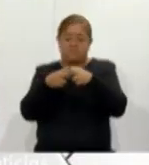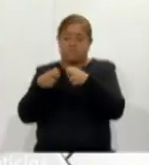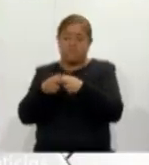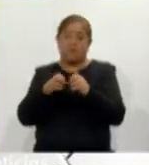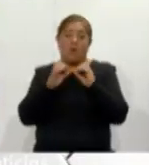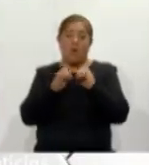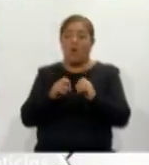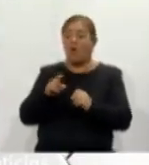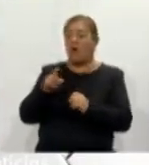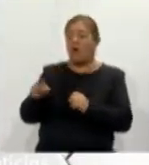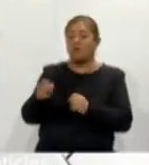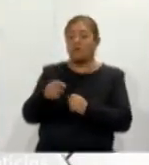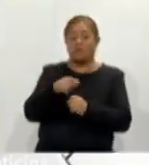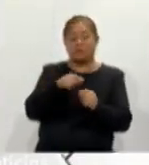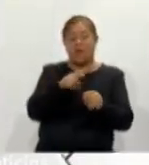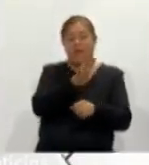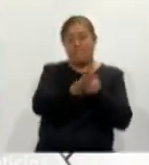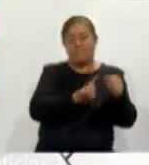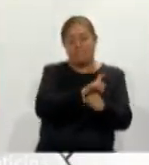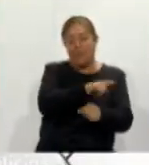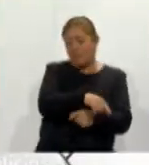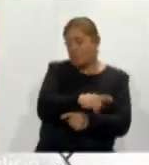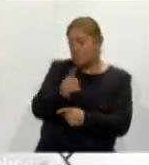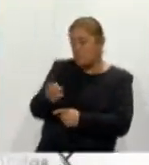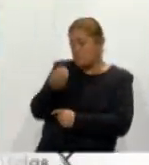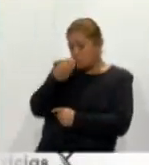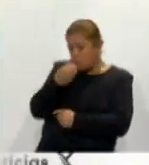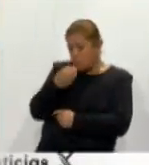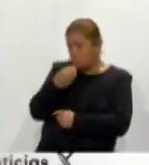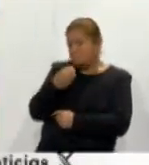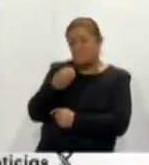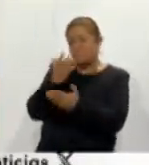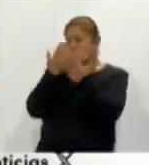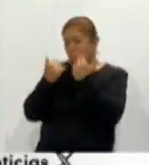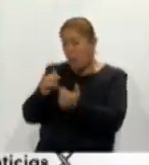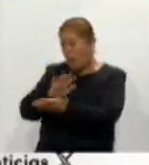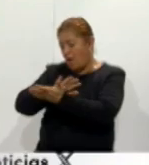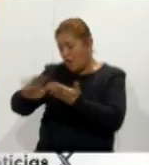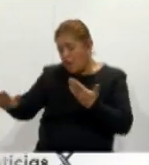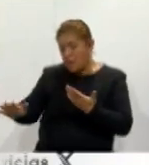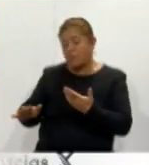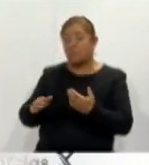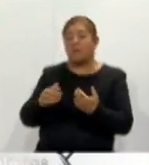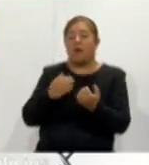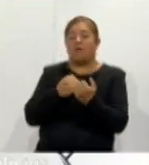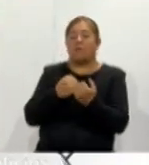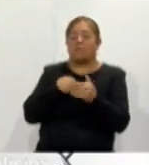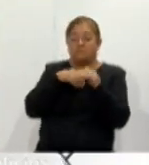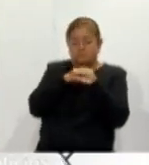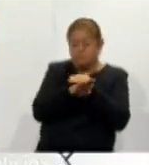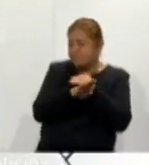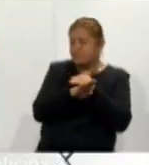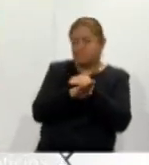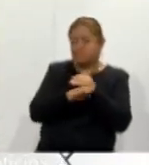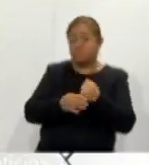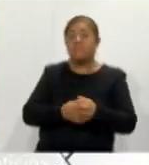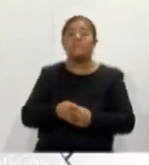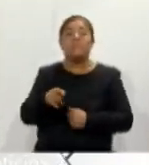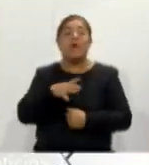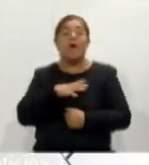cobijo y alimento. Actualmente, la SMA dispone de tres brigadas integradas por 59